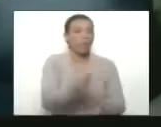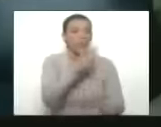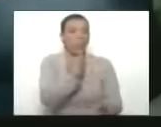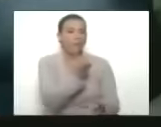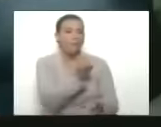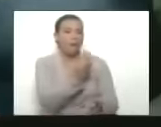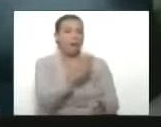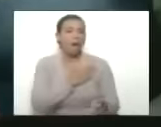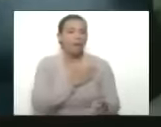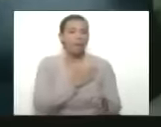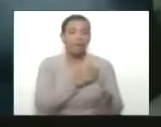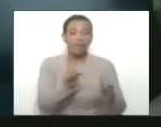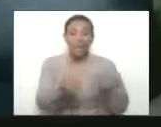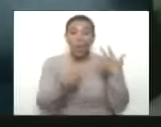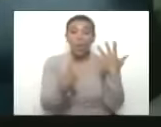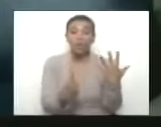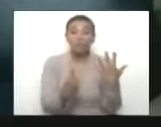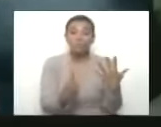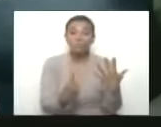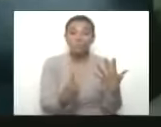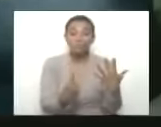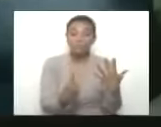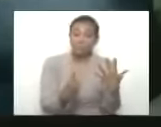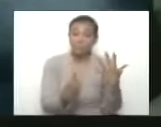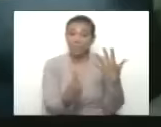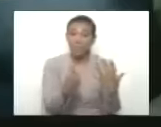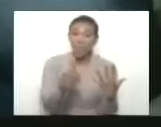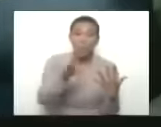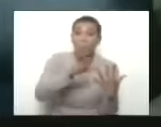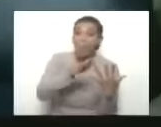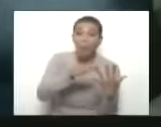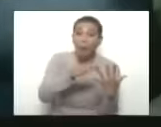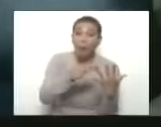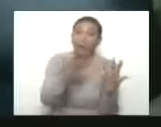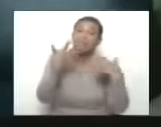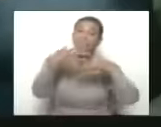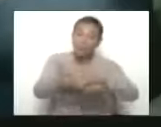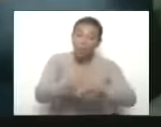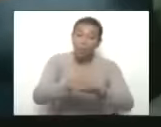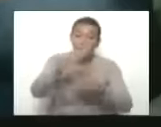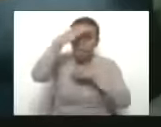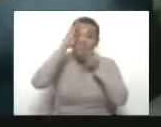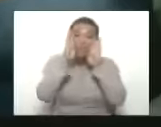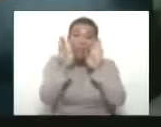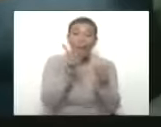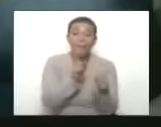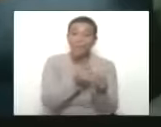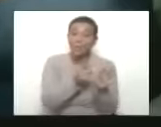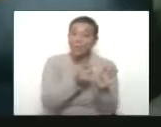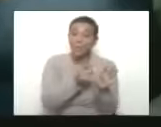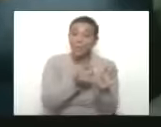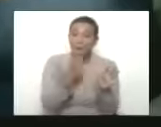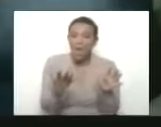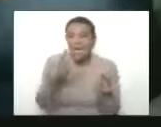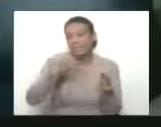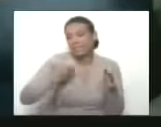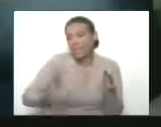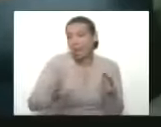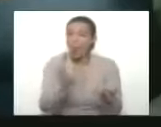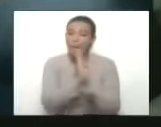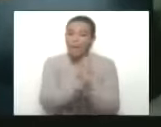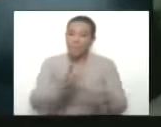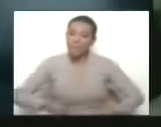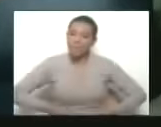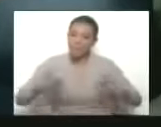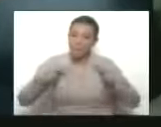nos damos cuenta de los seis vértices que usted ha designado tienen una atención integral de la mujer el primer vértice es sobre la salud y la vida de las